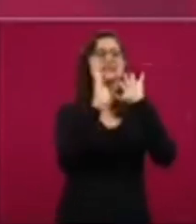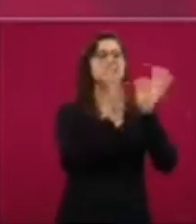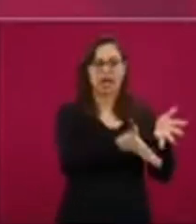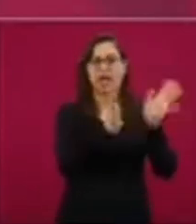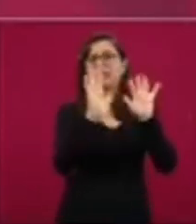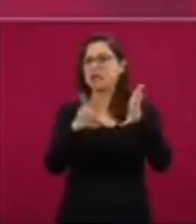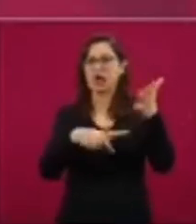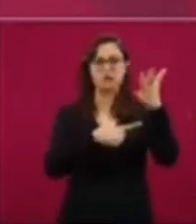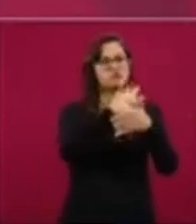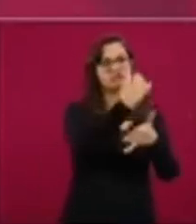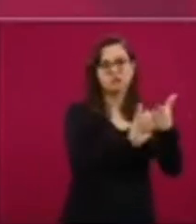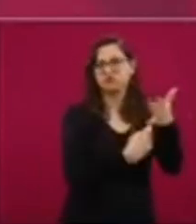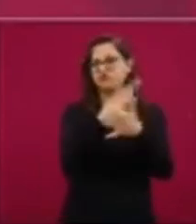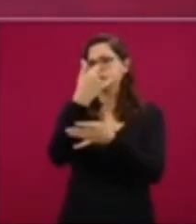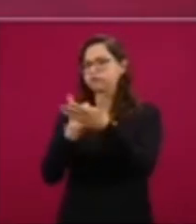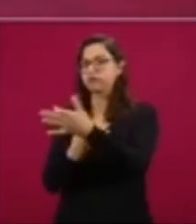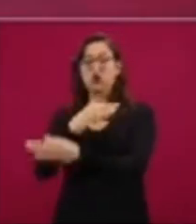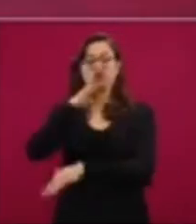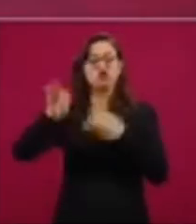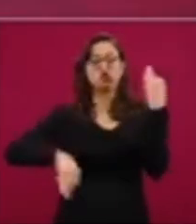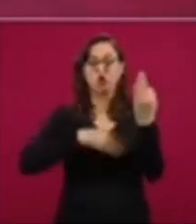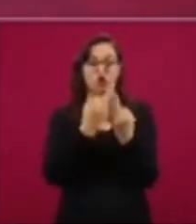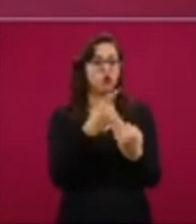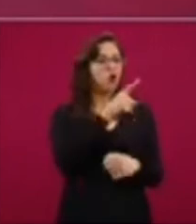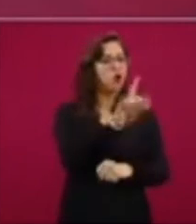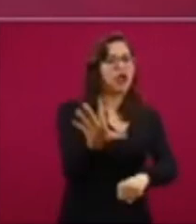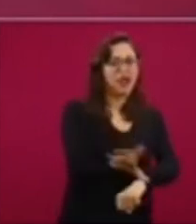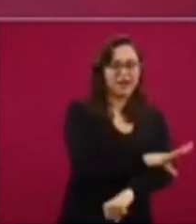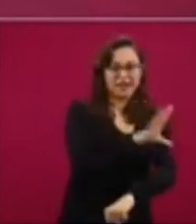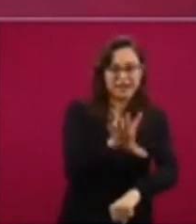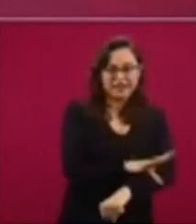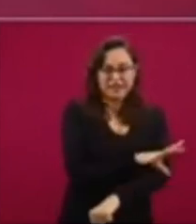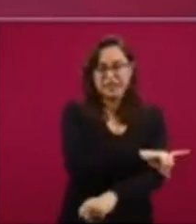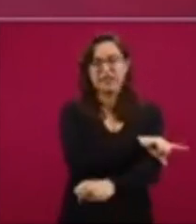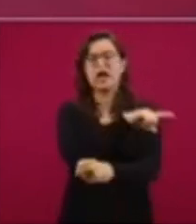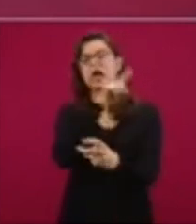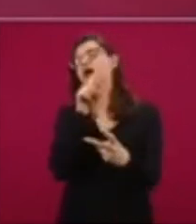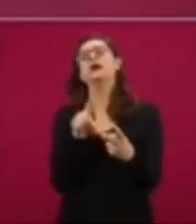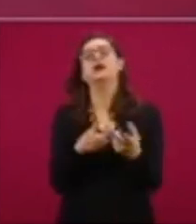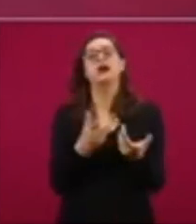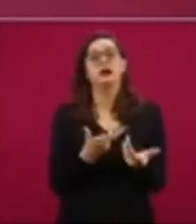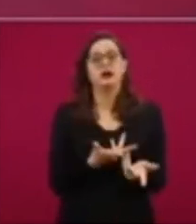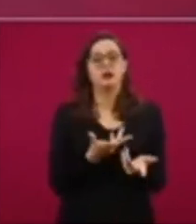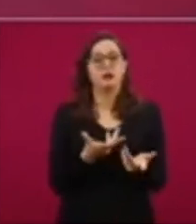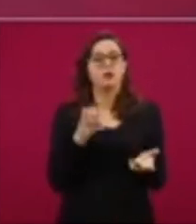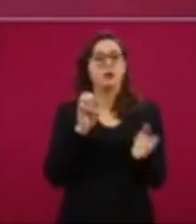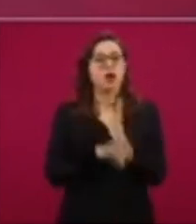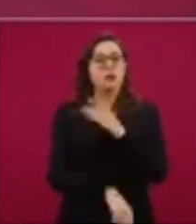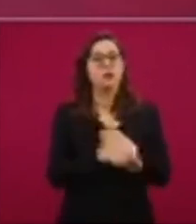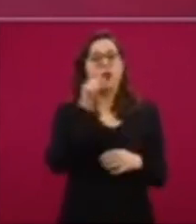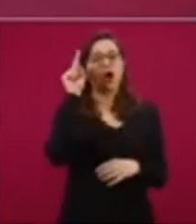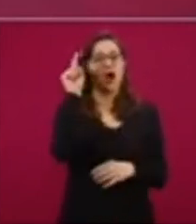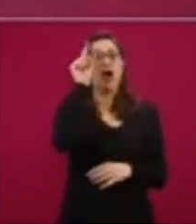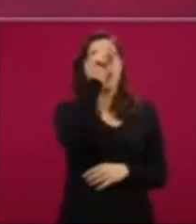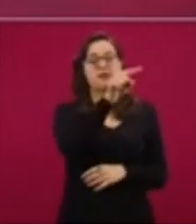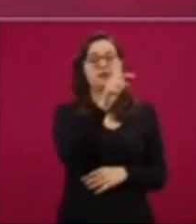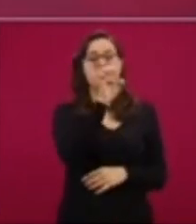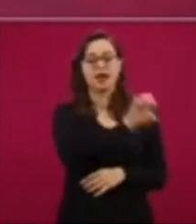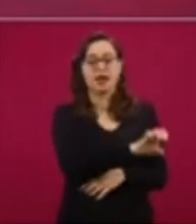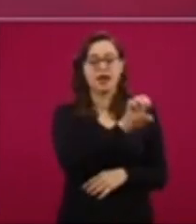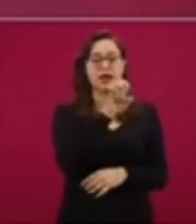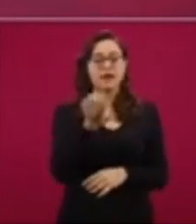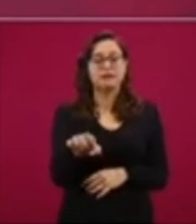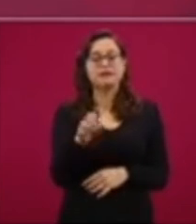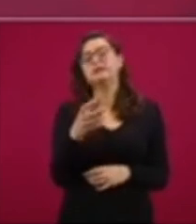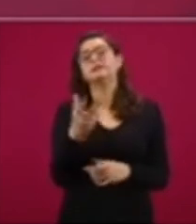tiene proyectos sustanciales en esto el proyecto de la planta de Ensenada para licuar